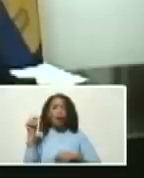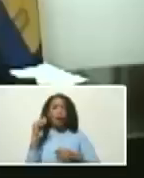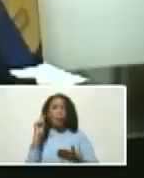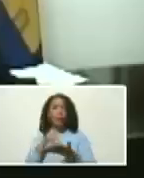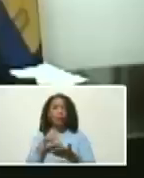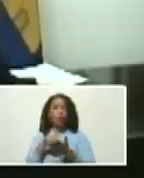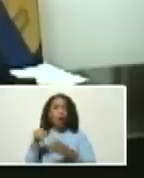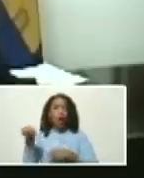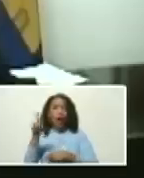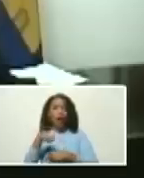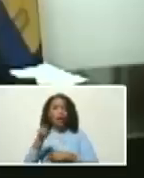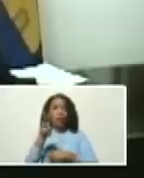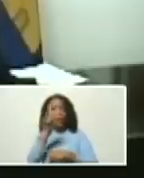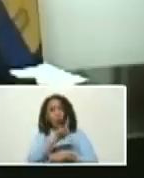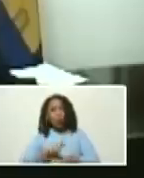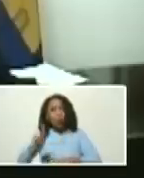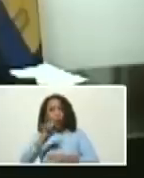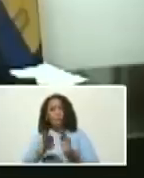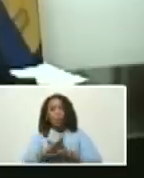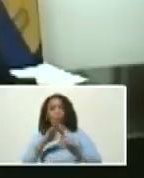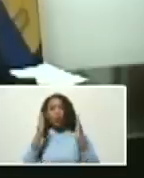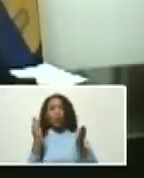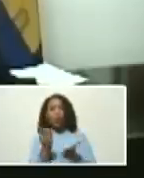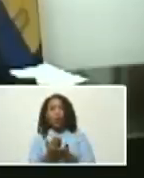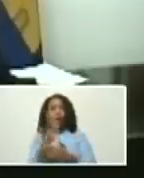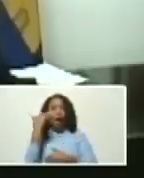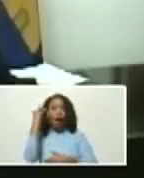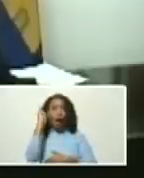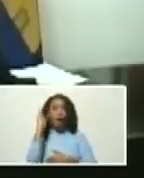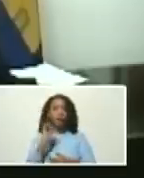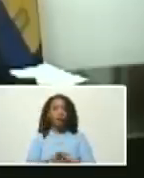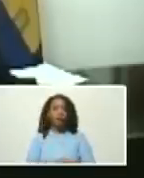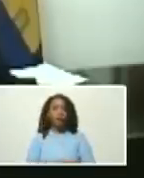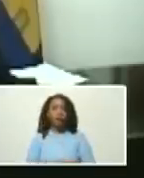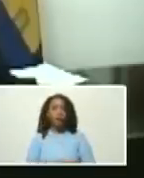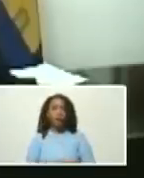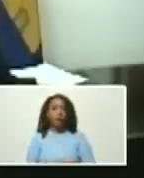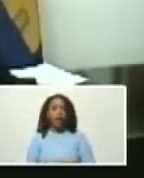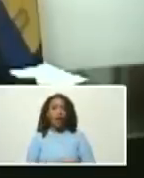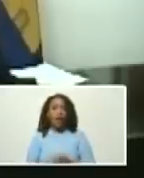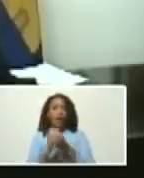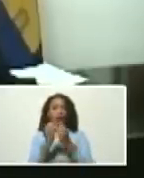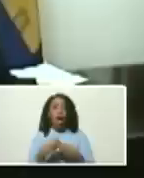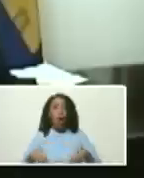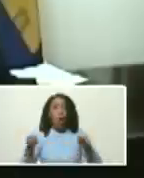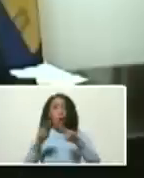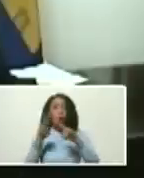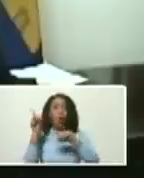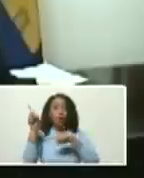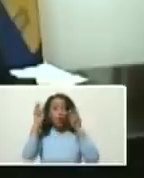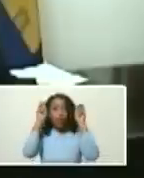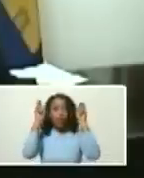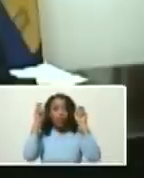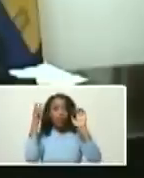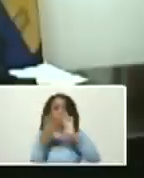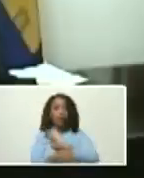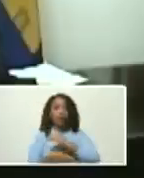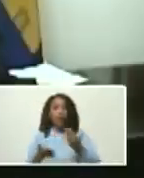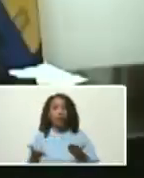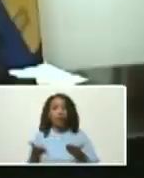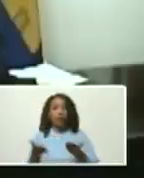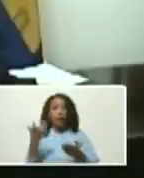a todo ese circuito mundial que tiene las Naciones Unidas en esta materia que bueno